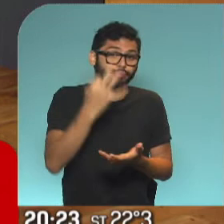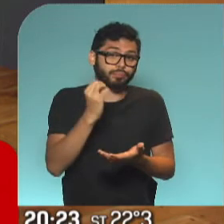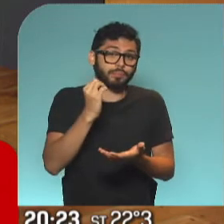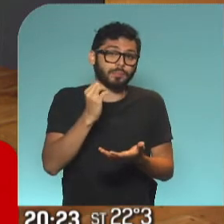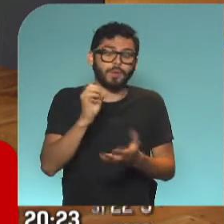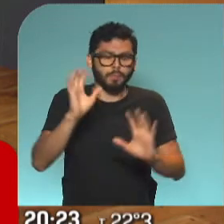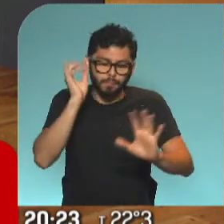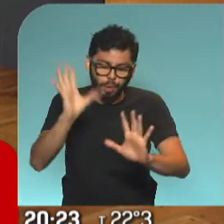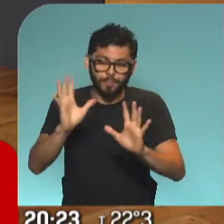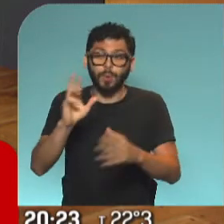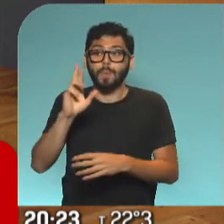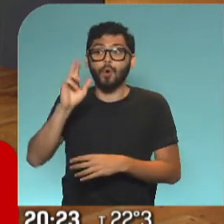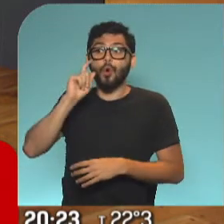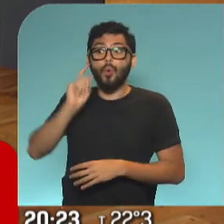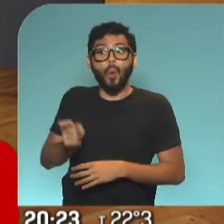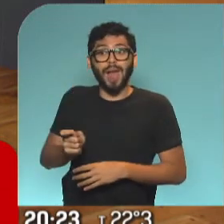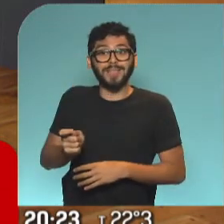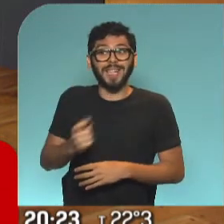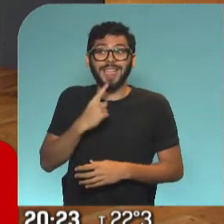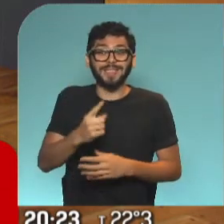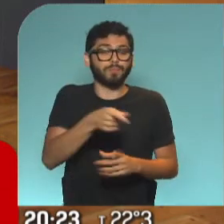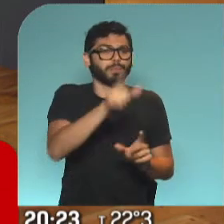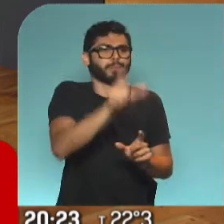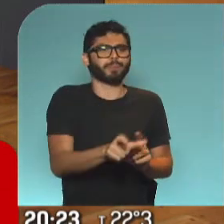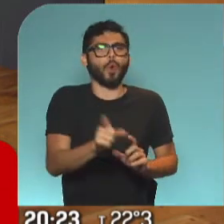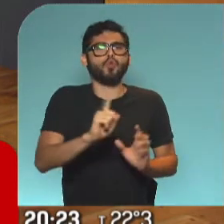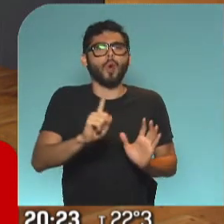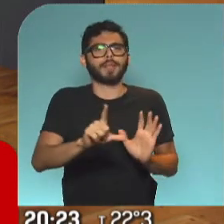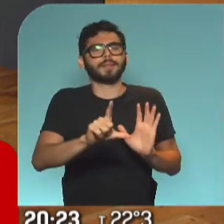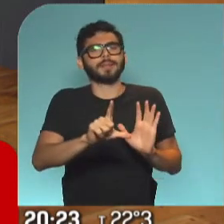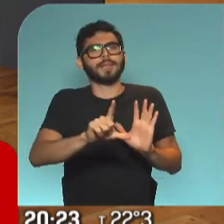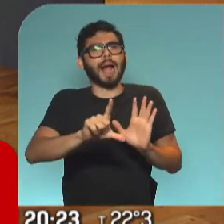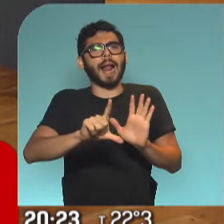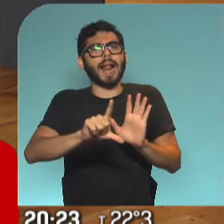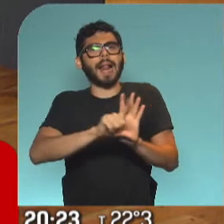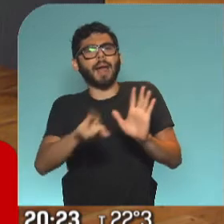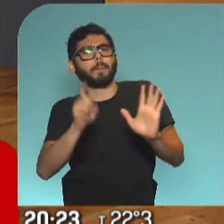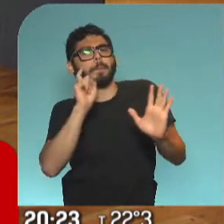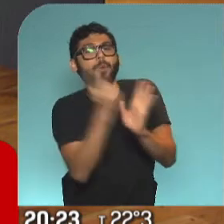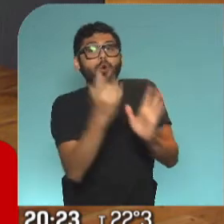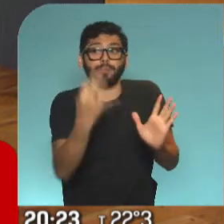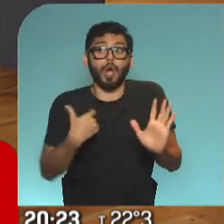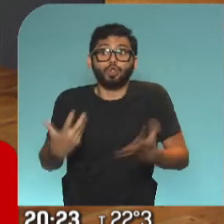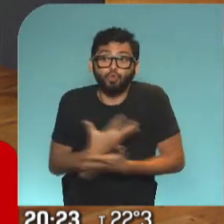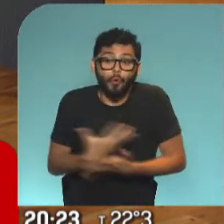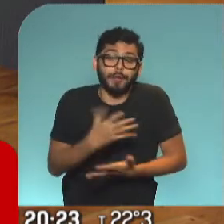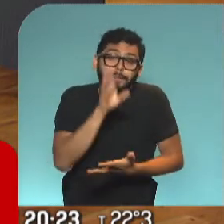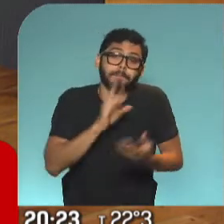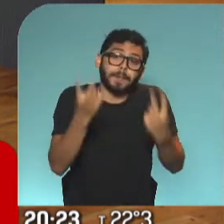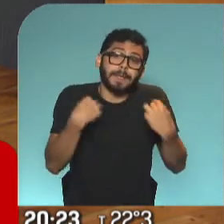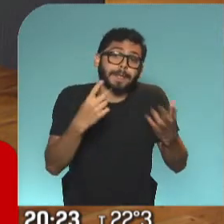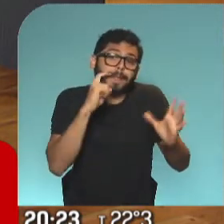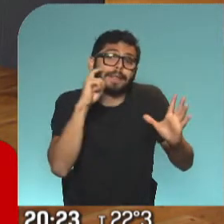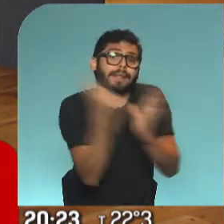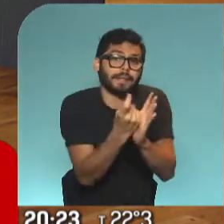perdón, que de ninguna manera se podía poner como delincuente o victimaria a esta mujer cuando en realidad era una víctima. Cuando en era una víctima que se vio empujada,